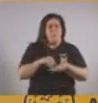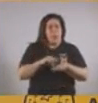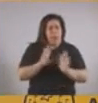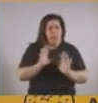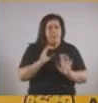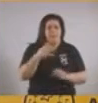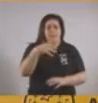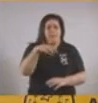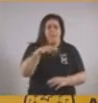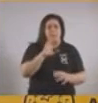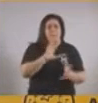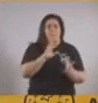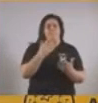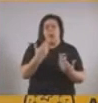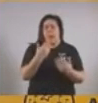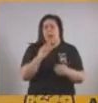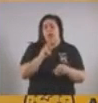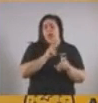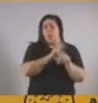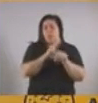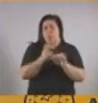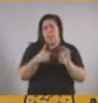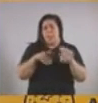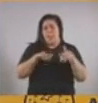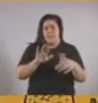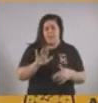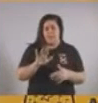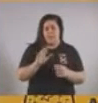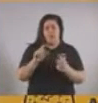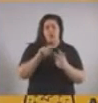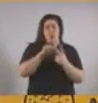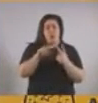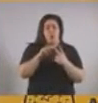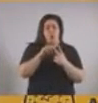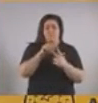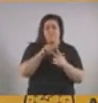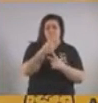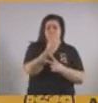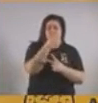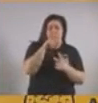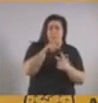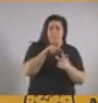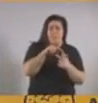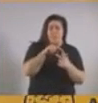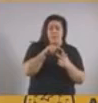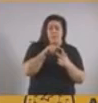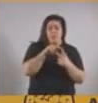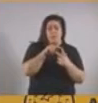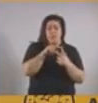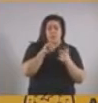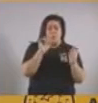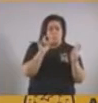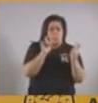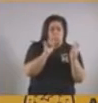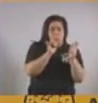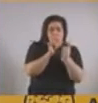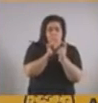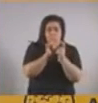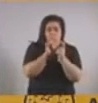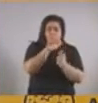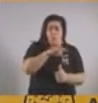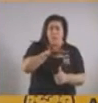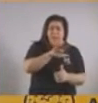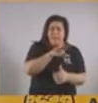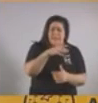de cuidado. con dos criterios. Primero, seguir reduciendo los encuentros en lugares cerrados.